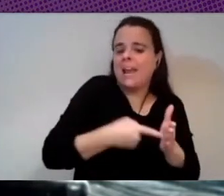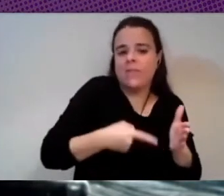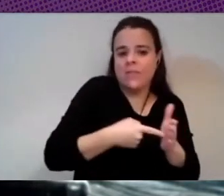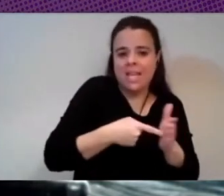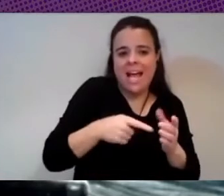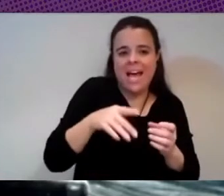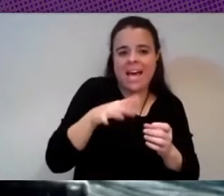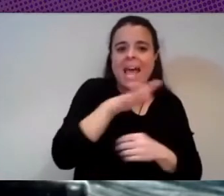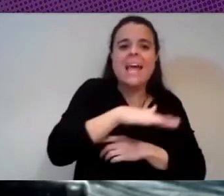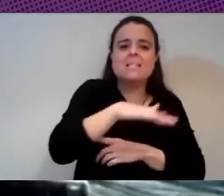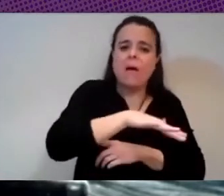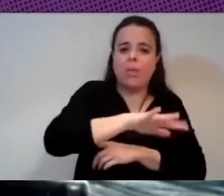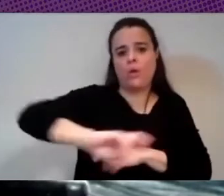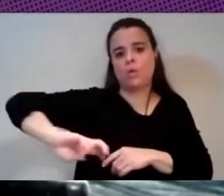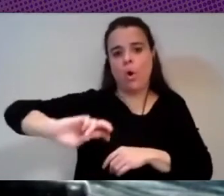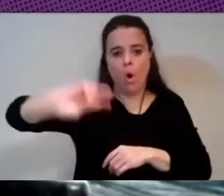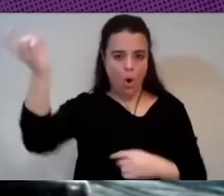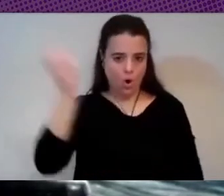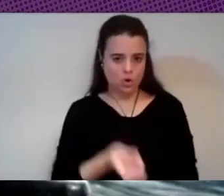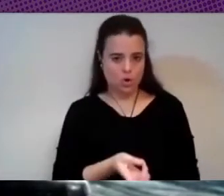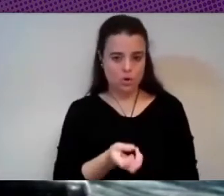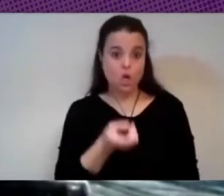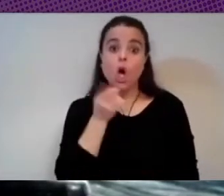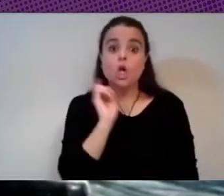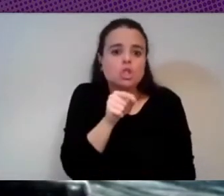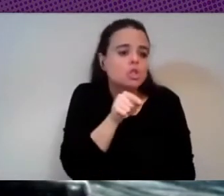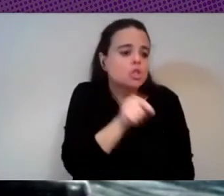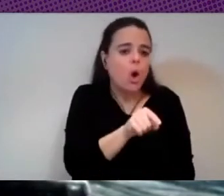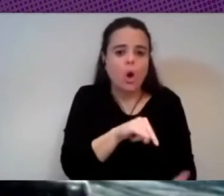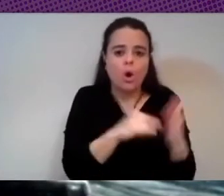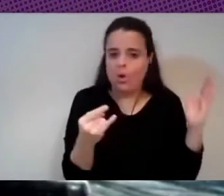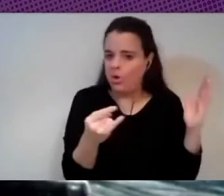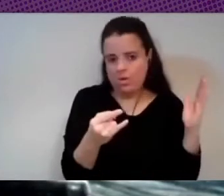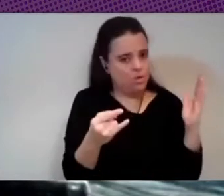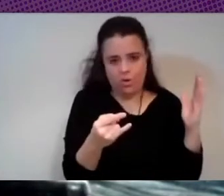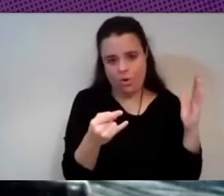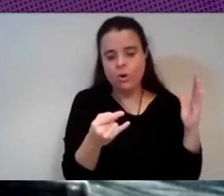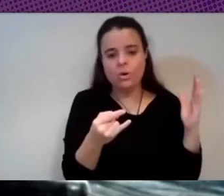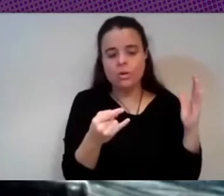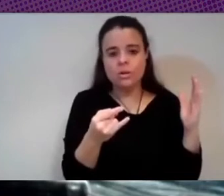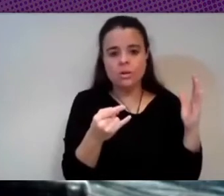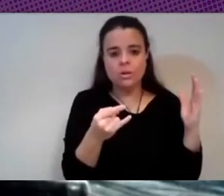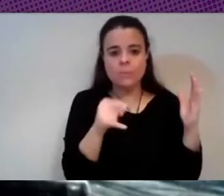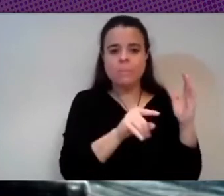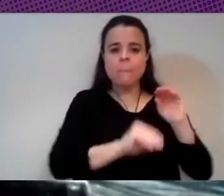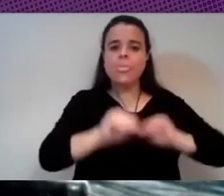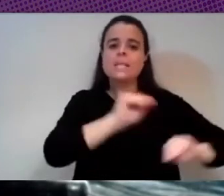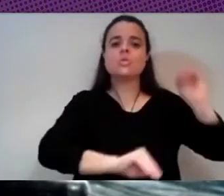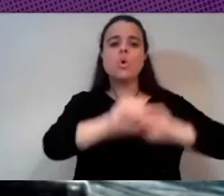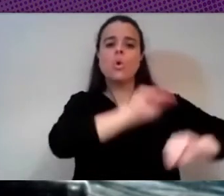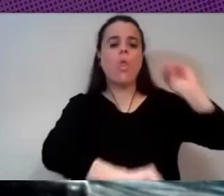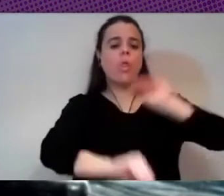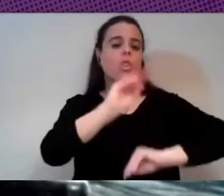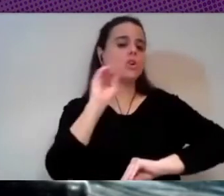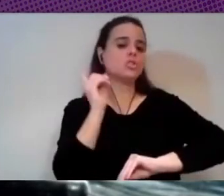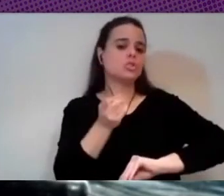socialidad que hay esto no no es todo lo que tiene que haber no se soluciona esto con simplemente brindando